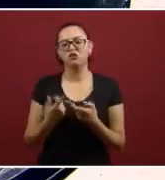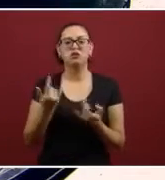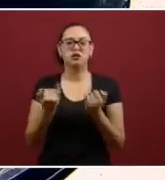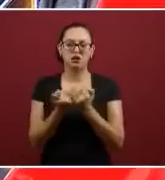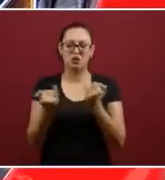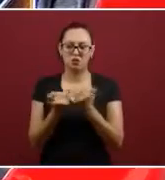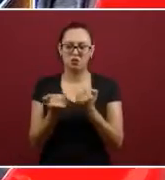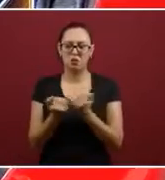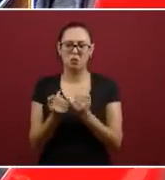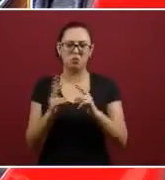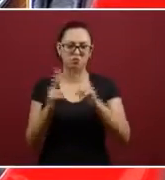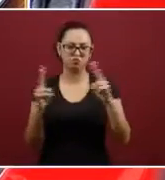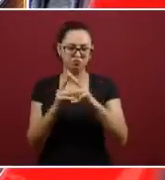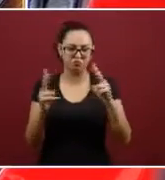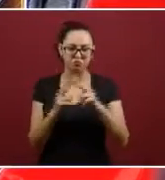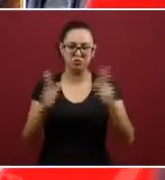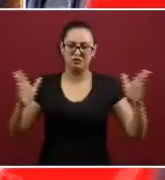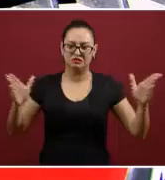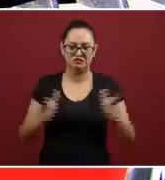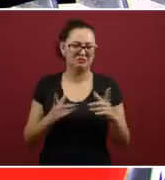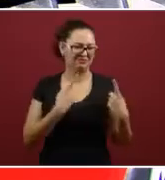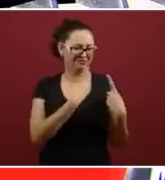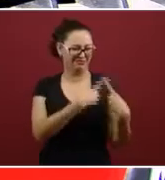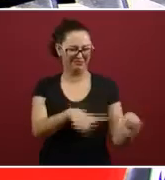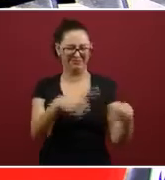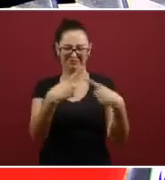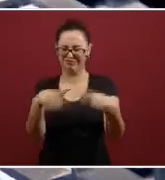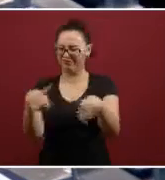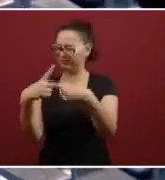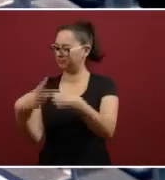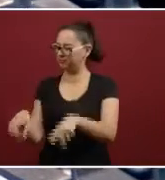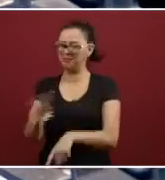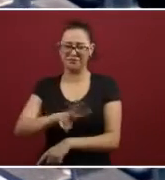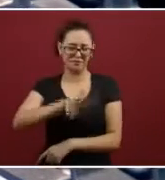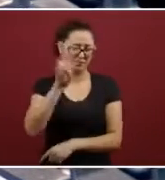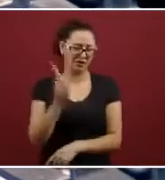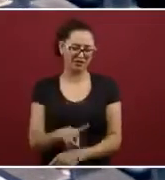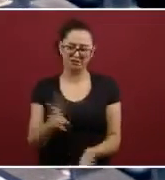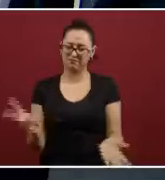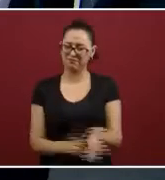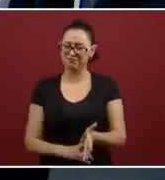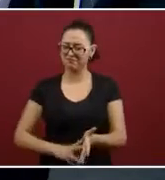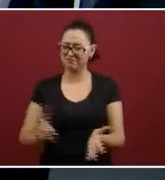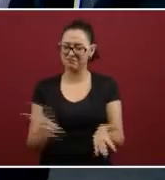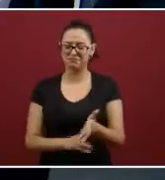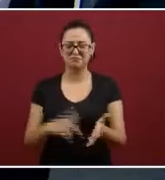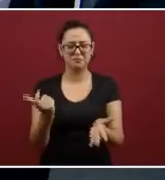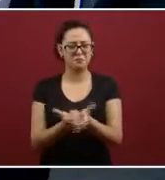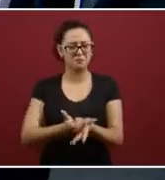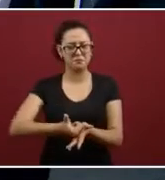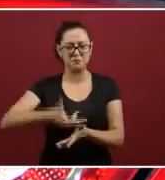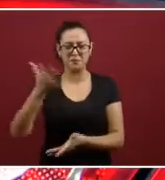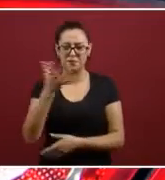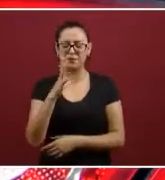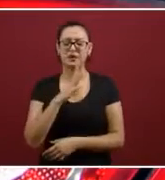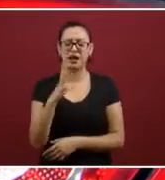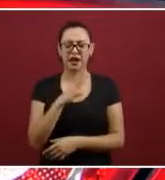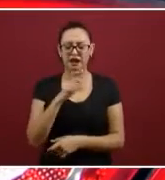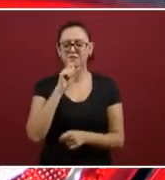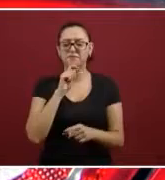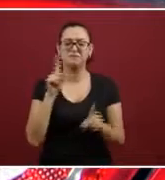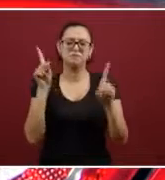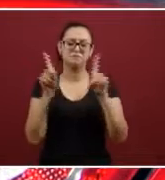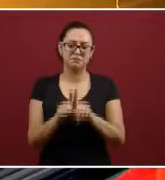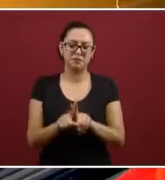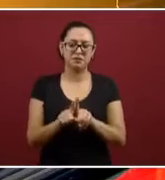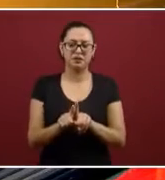Cooper, un Ford Mustang convertible. En fin, son autos de un alto valor y también tenemos por ahí un bochito, un